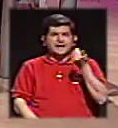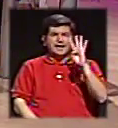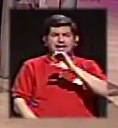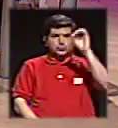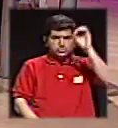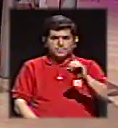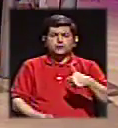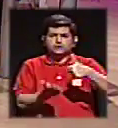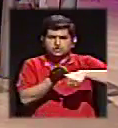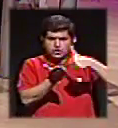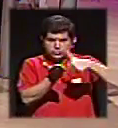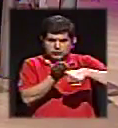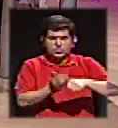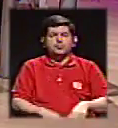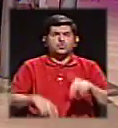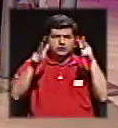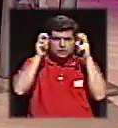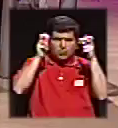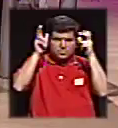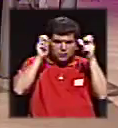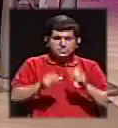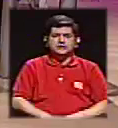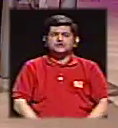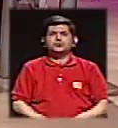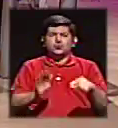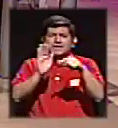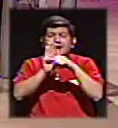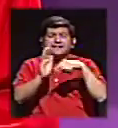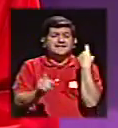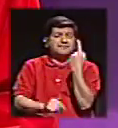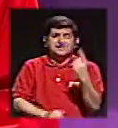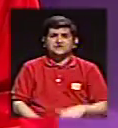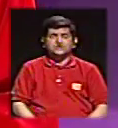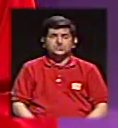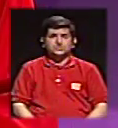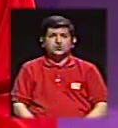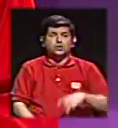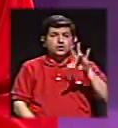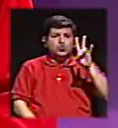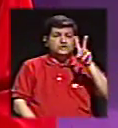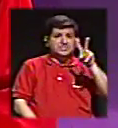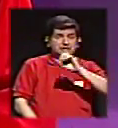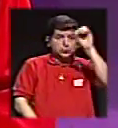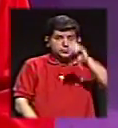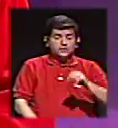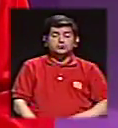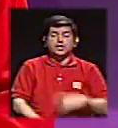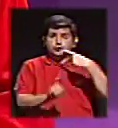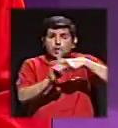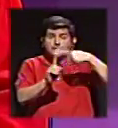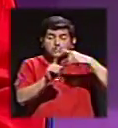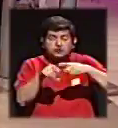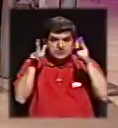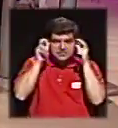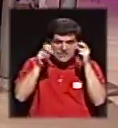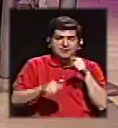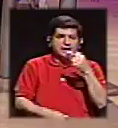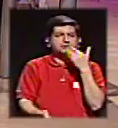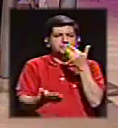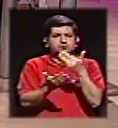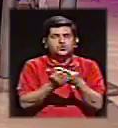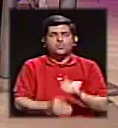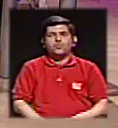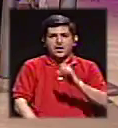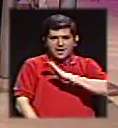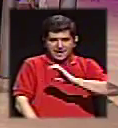% de votos, digamos, de percepción de favorable y 72% de percepción favorable. Eso habla del buen ojo político